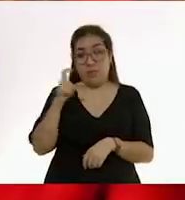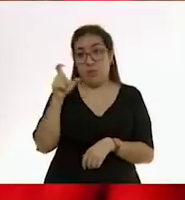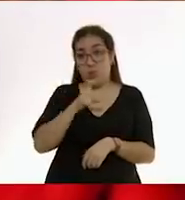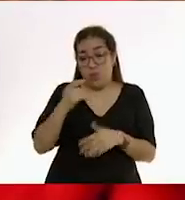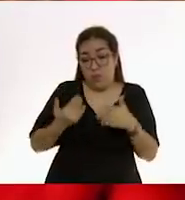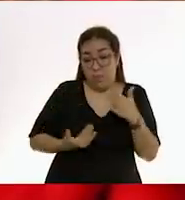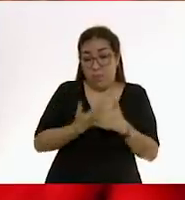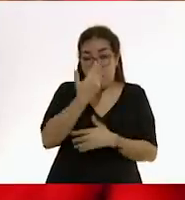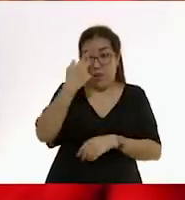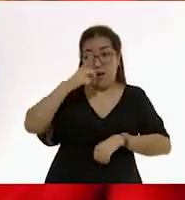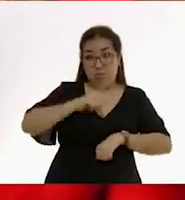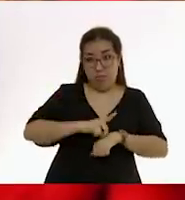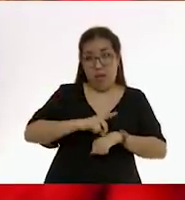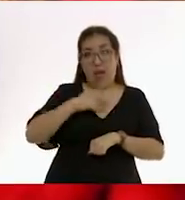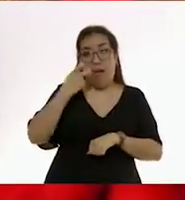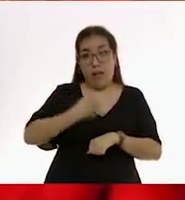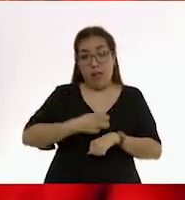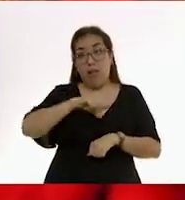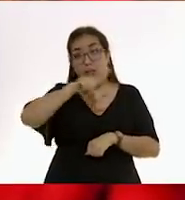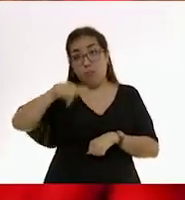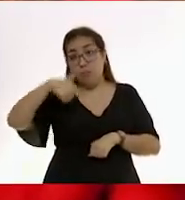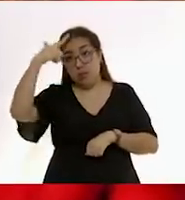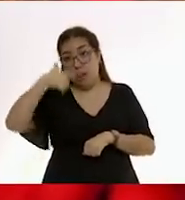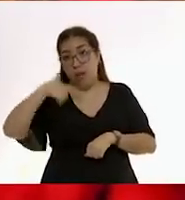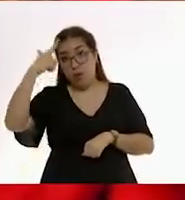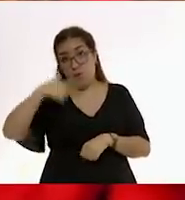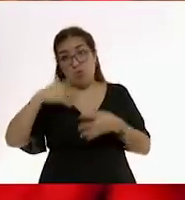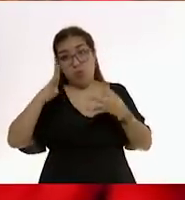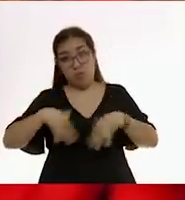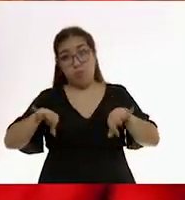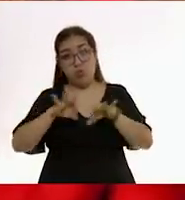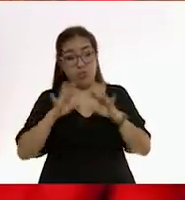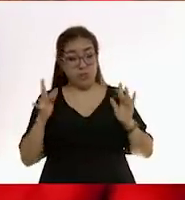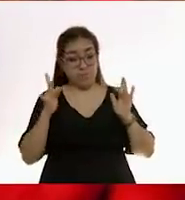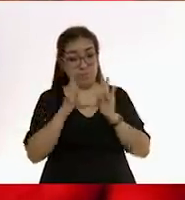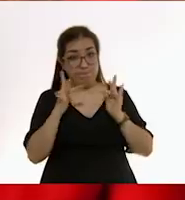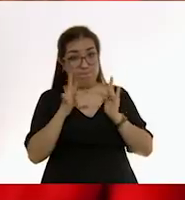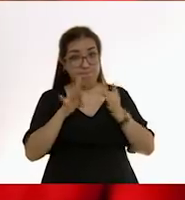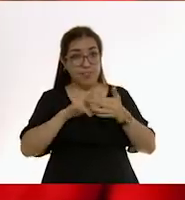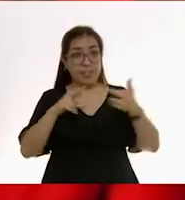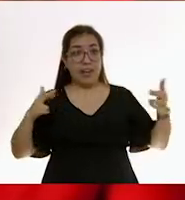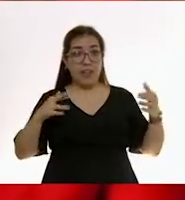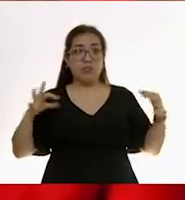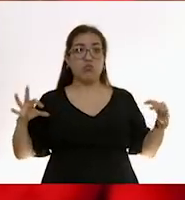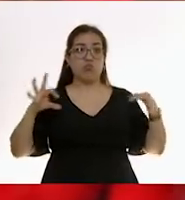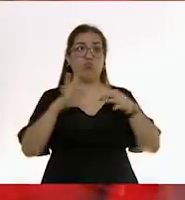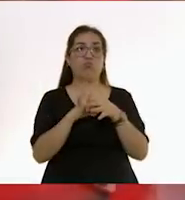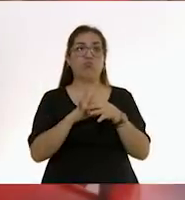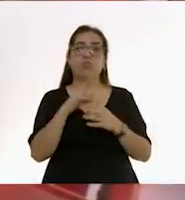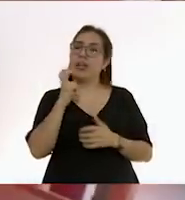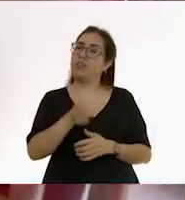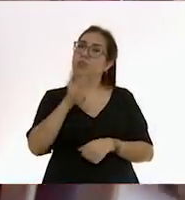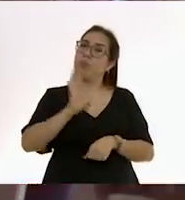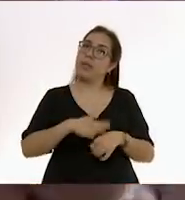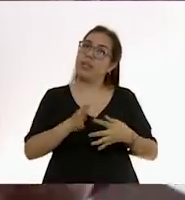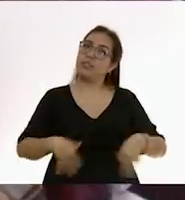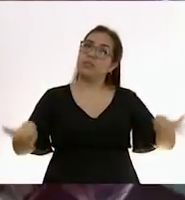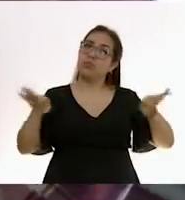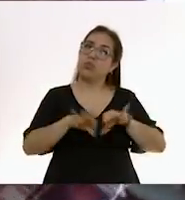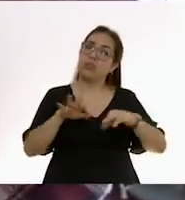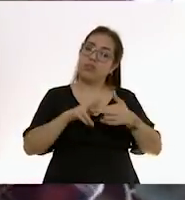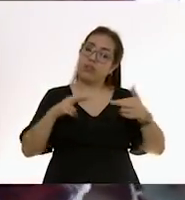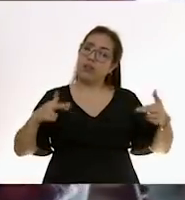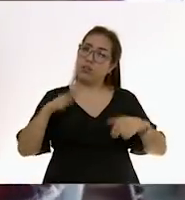haces todos los días con tu bebé, en la noche estás formando las bases del vínculo seguro, que es probablemente de las cosas más importantes